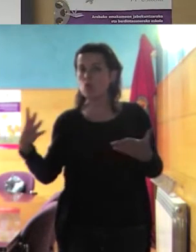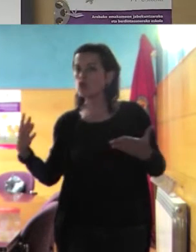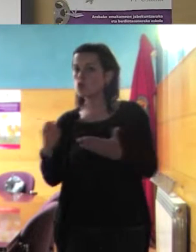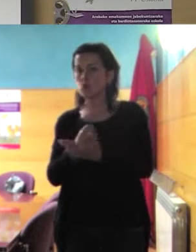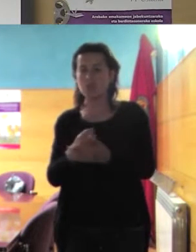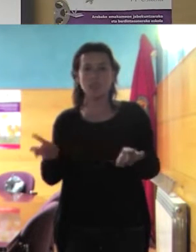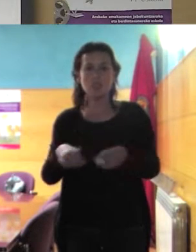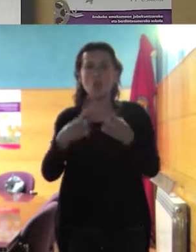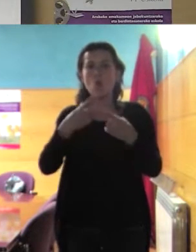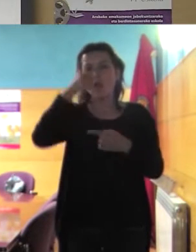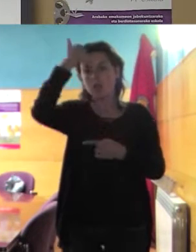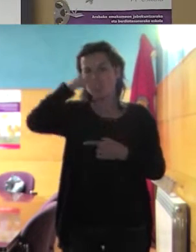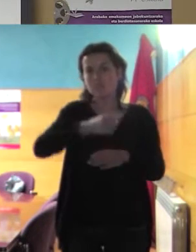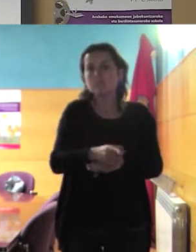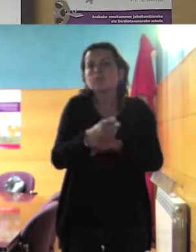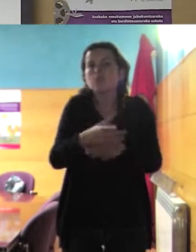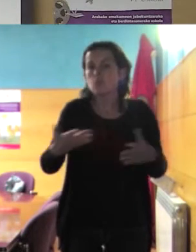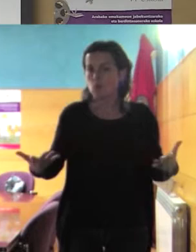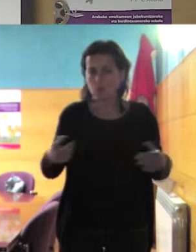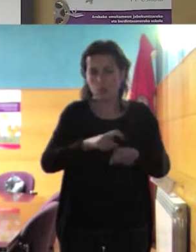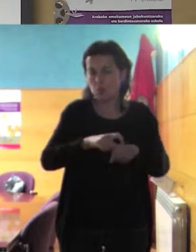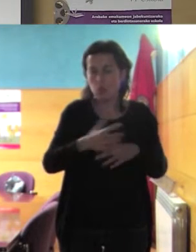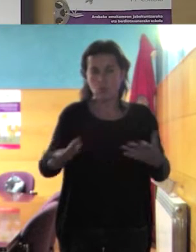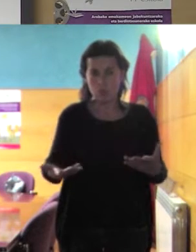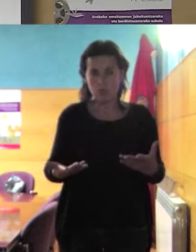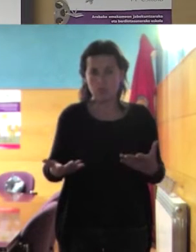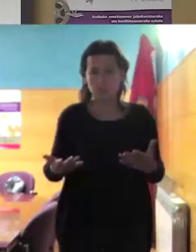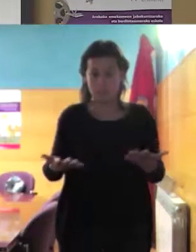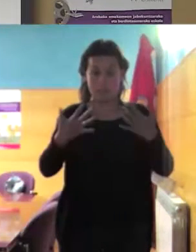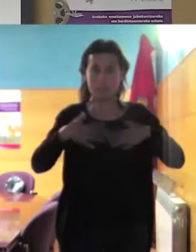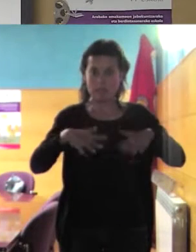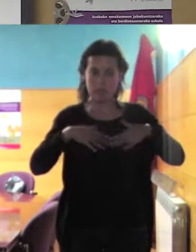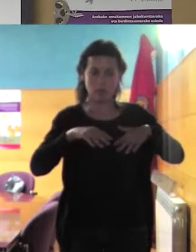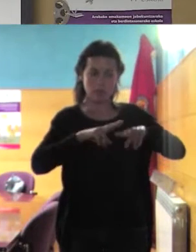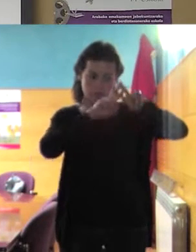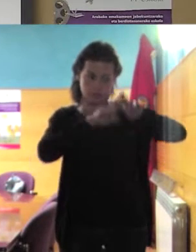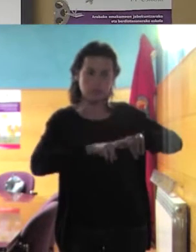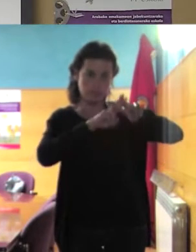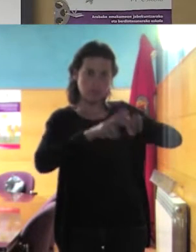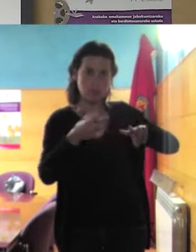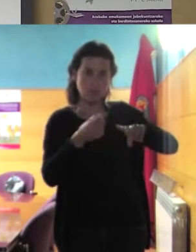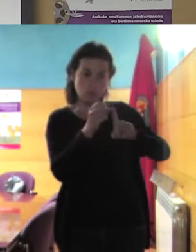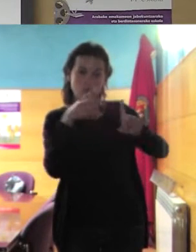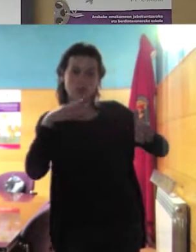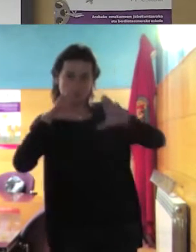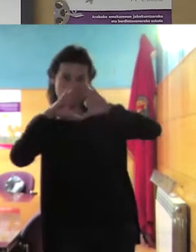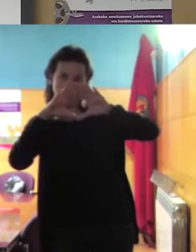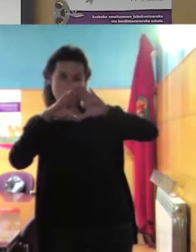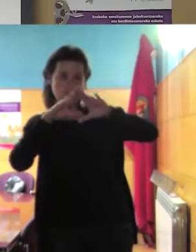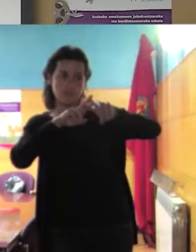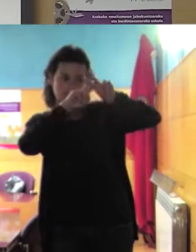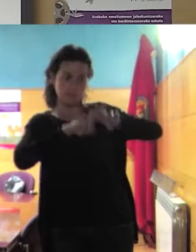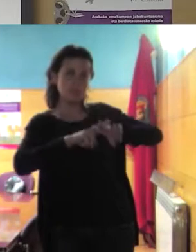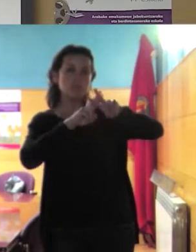vengamos y claro que la indumentaria merece un análisis desde el feminismo la indumentaria merece un